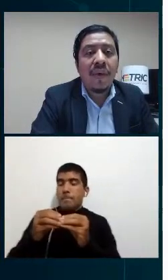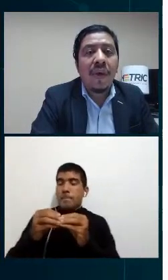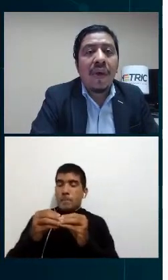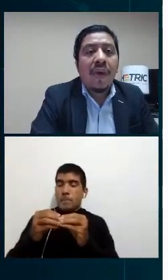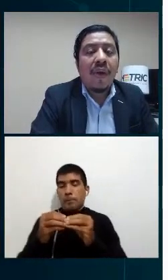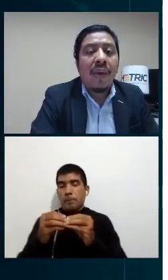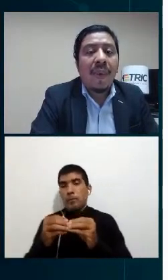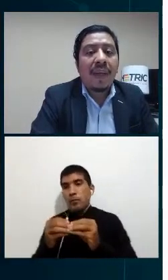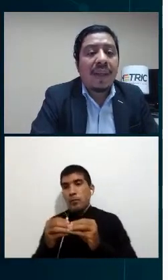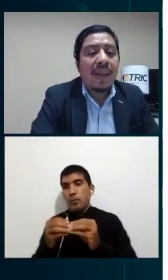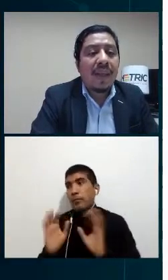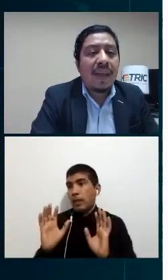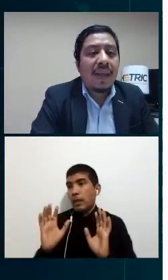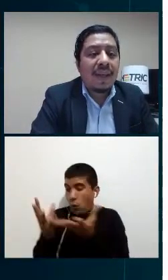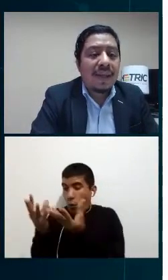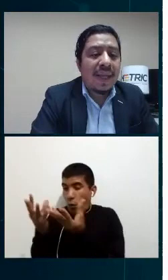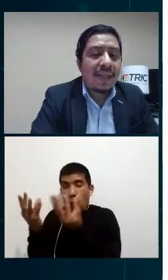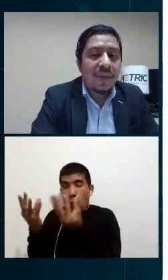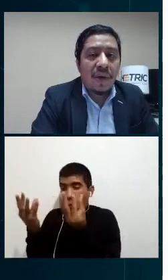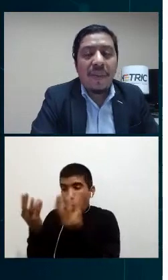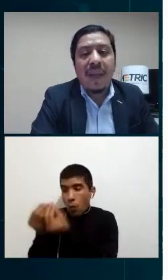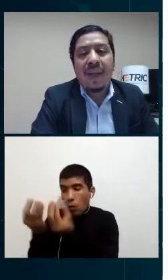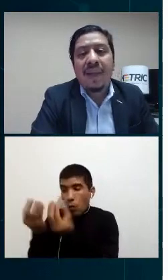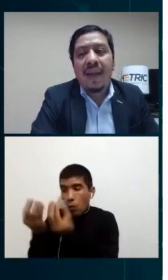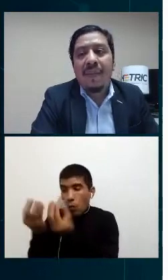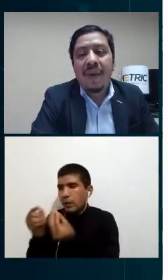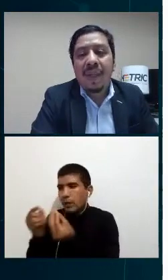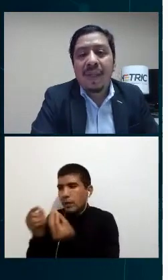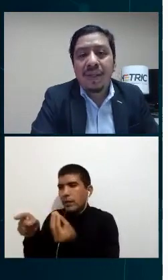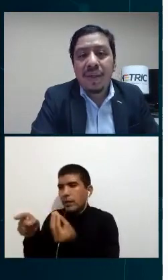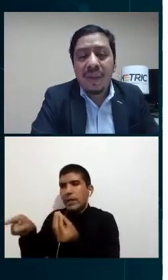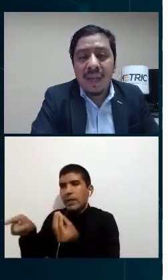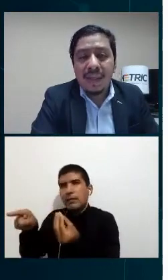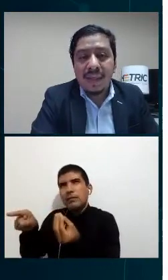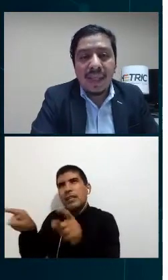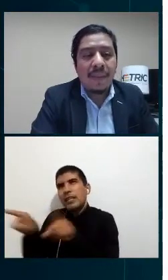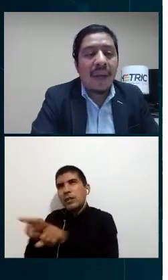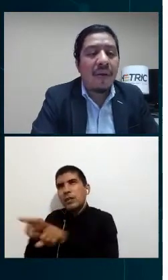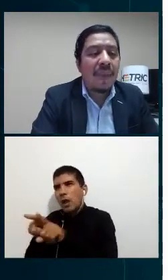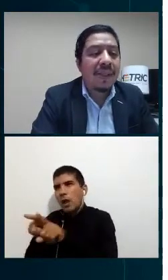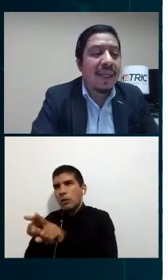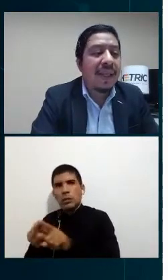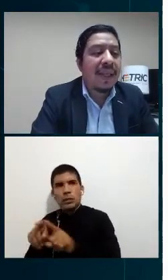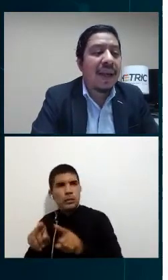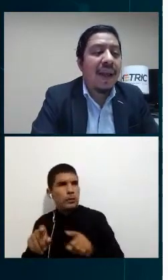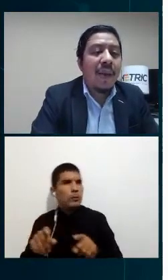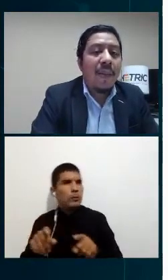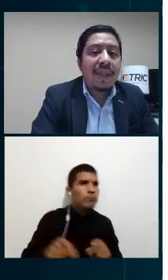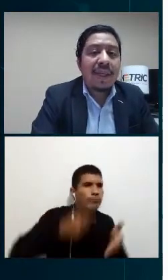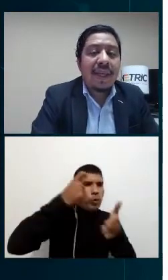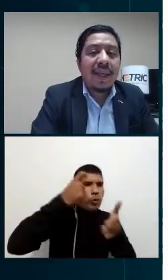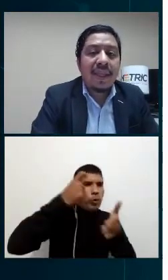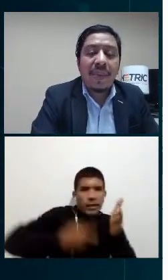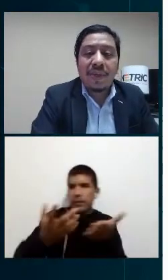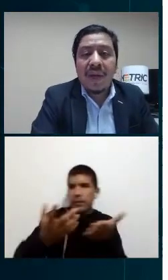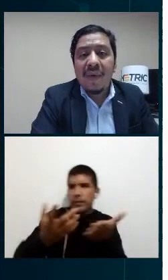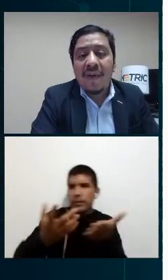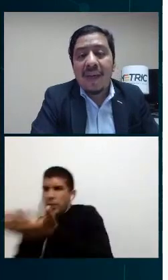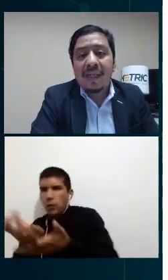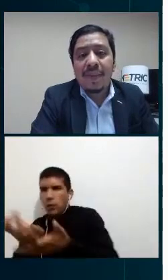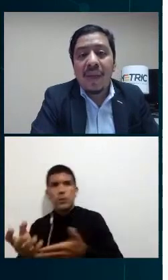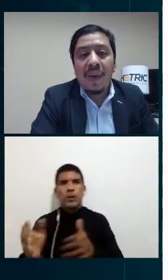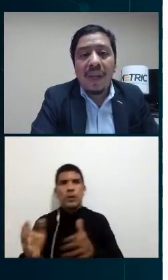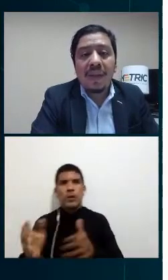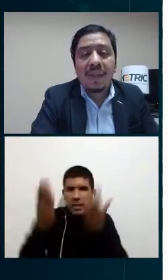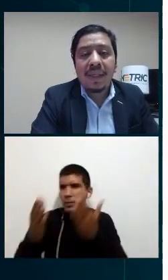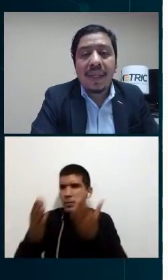nos ayudó con la parte del site survey de la implementación del sistema command center pues esta persona